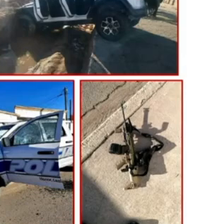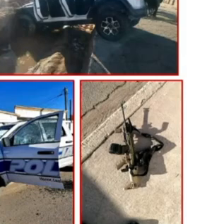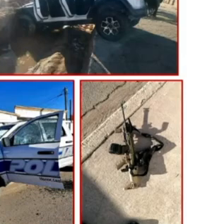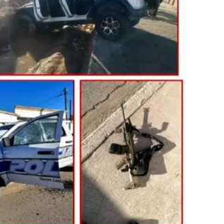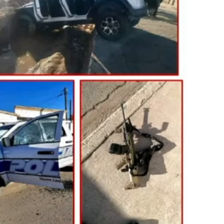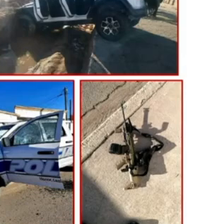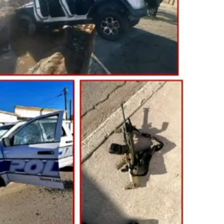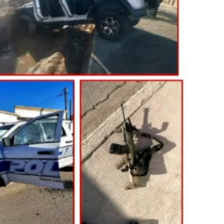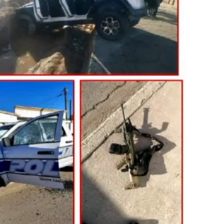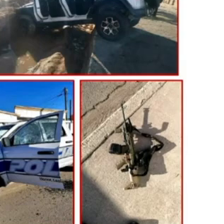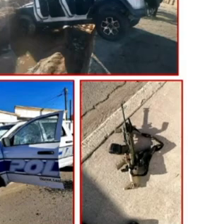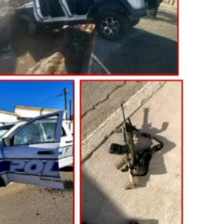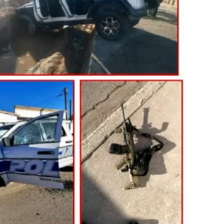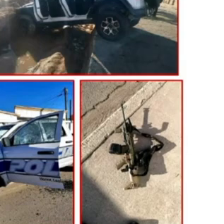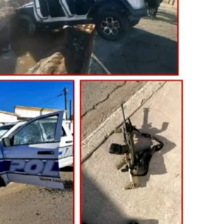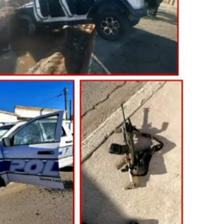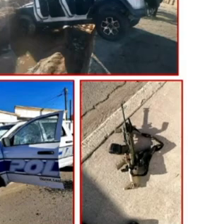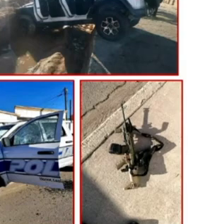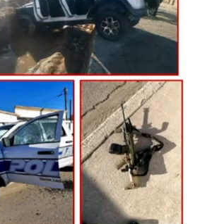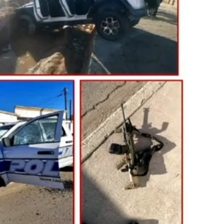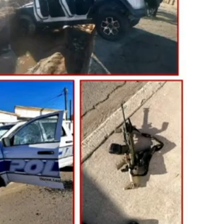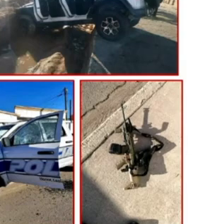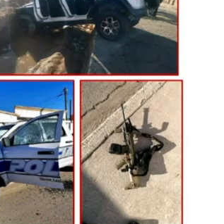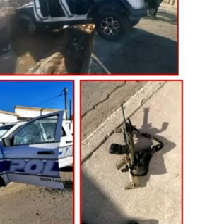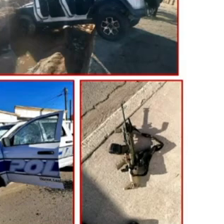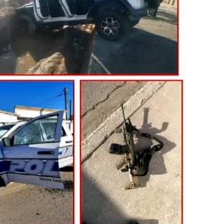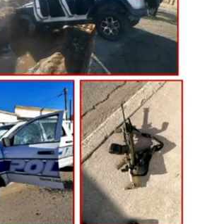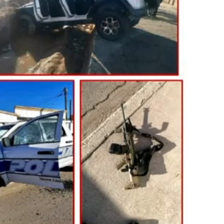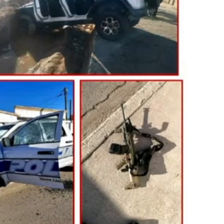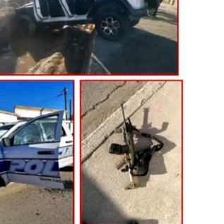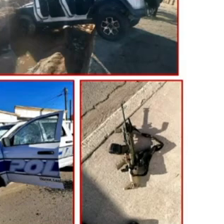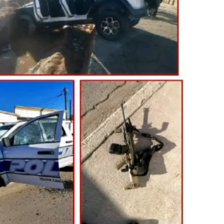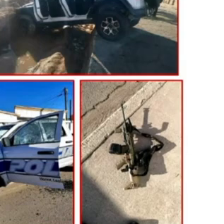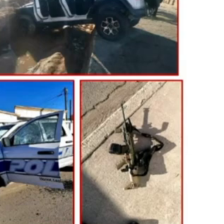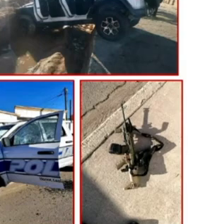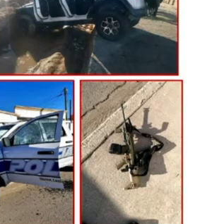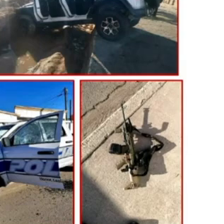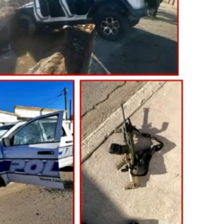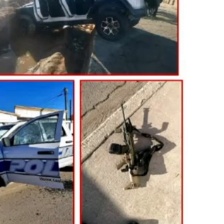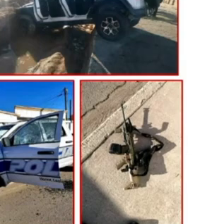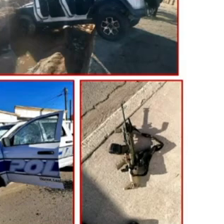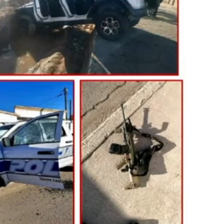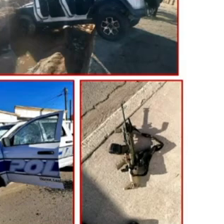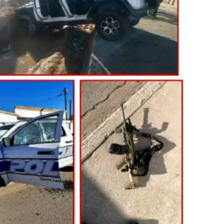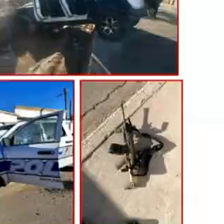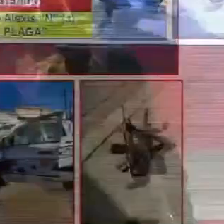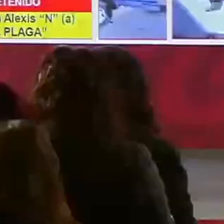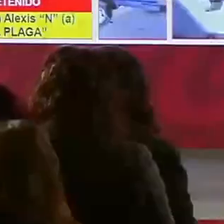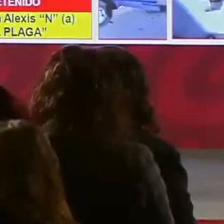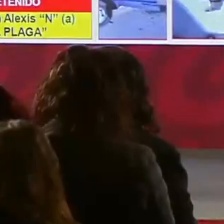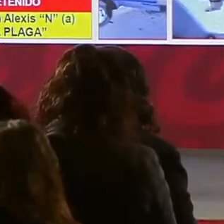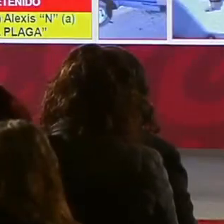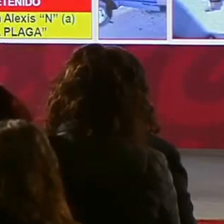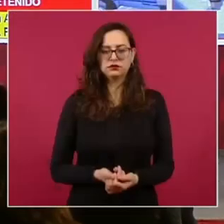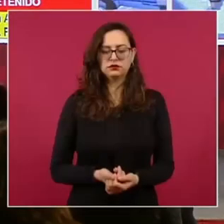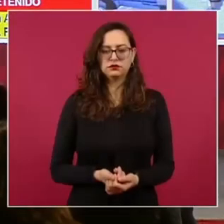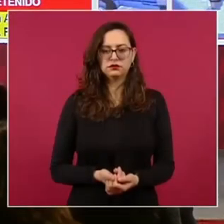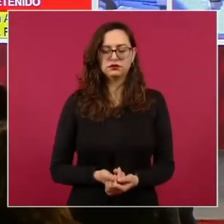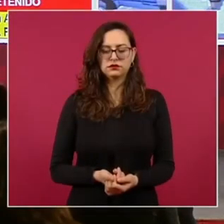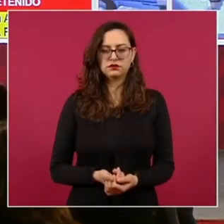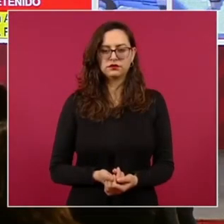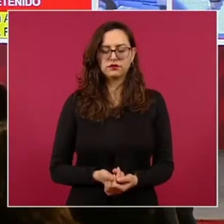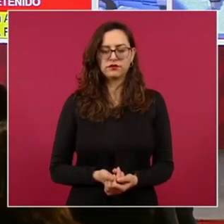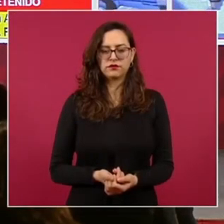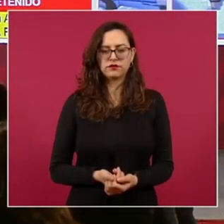agravio de elementos policiales. Por este hecho, ya fue detenido y fue vinculado a